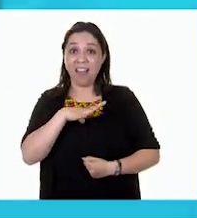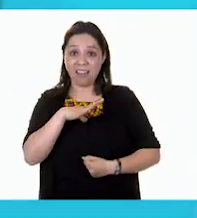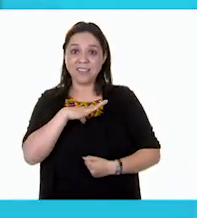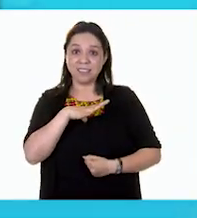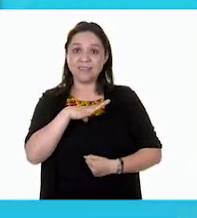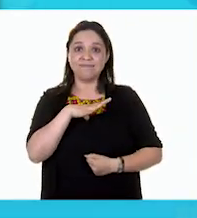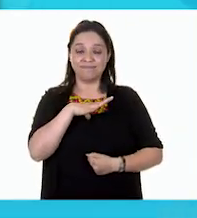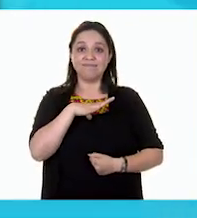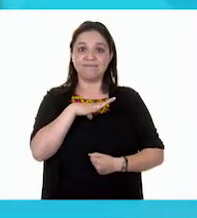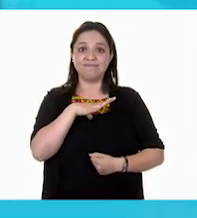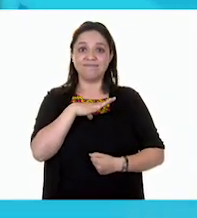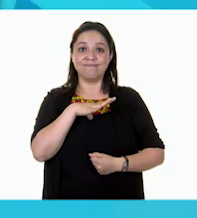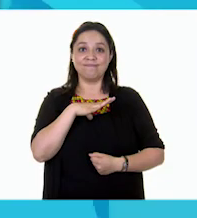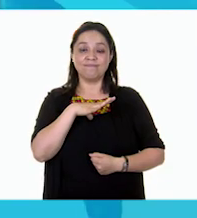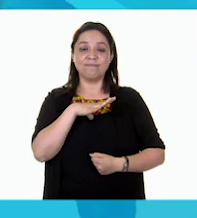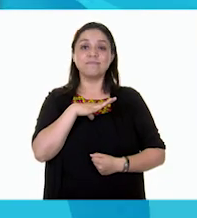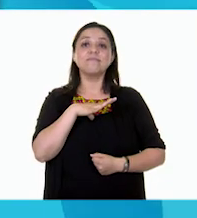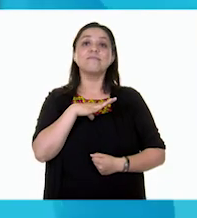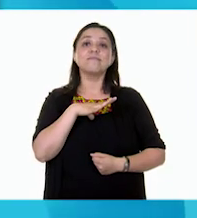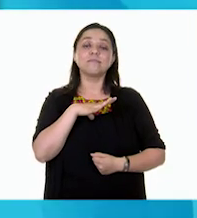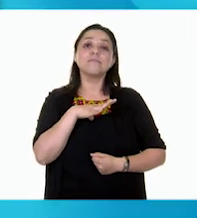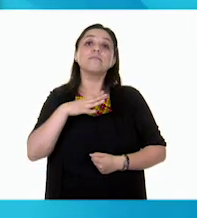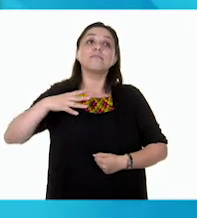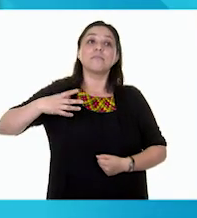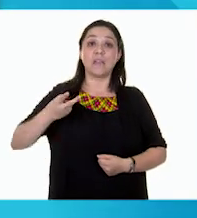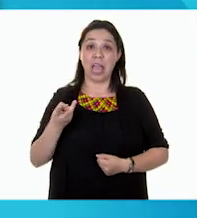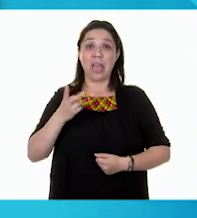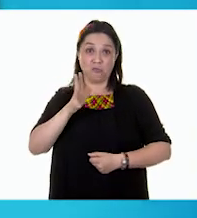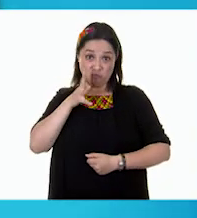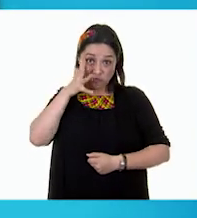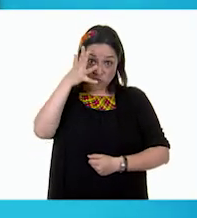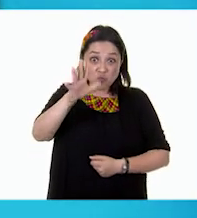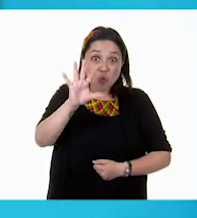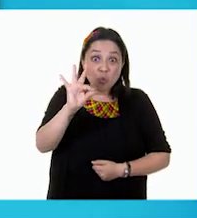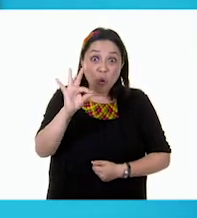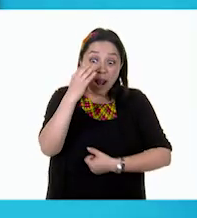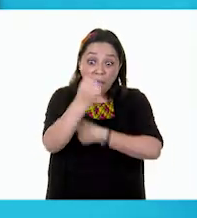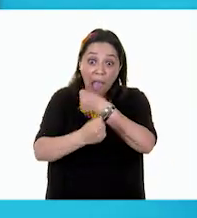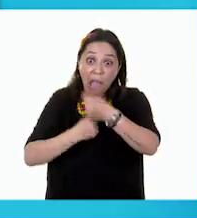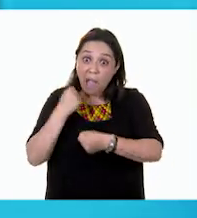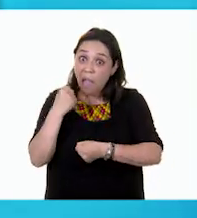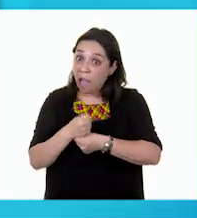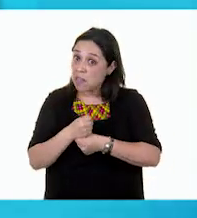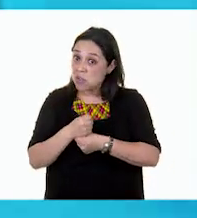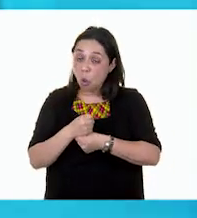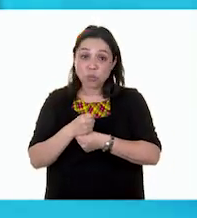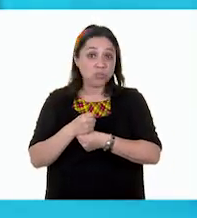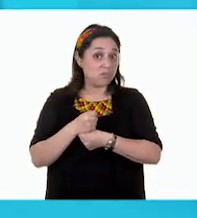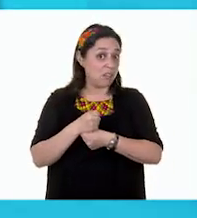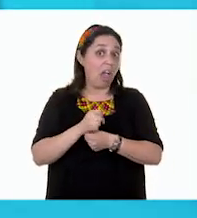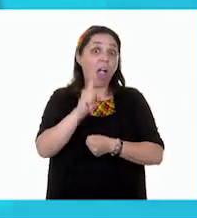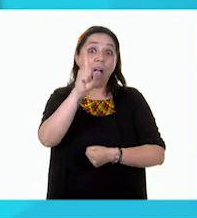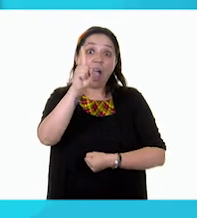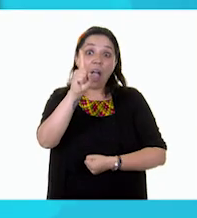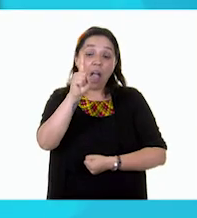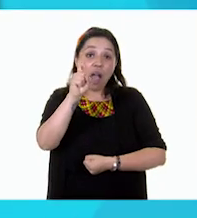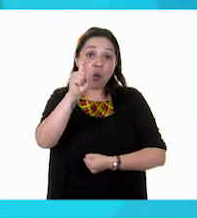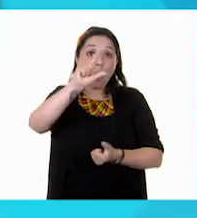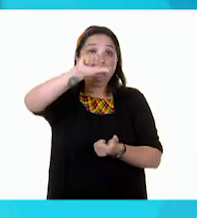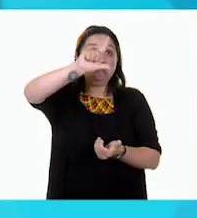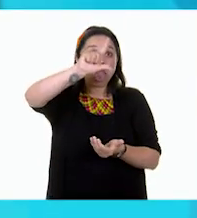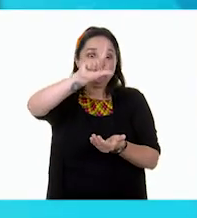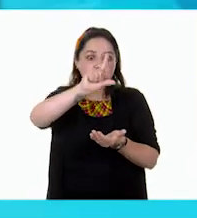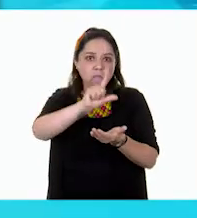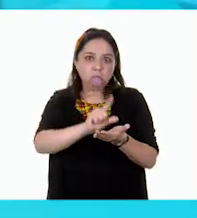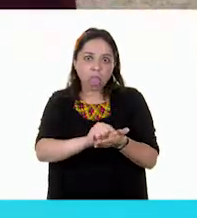caso, Juan, en 40 años ya no vamos a tener agua. Yo no quiero